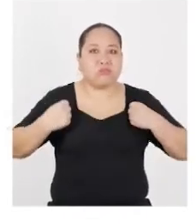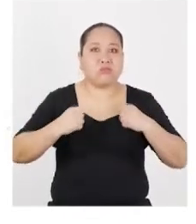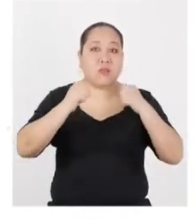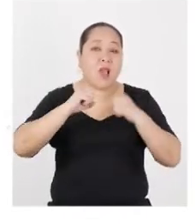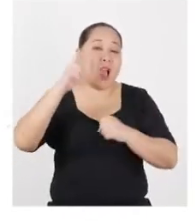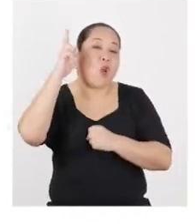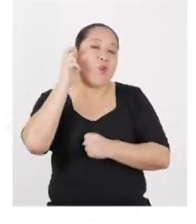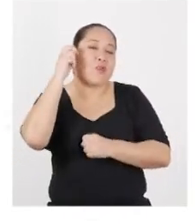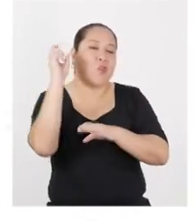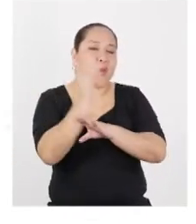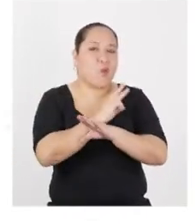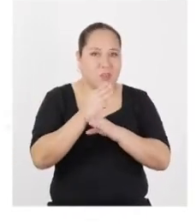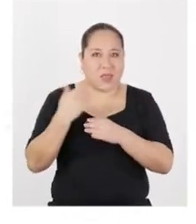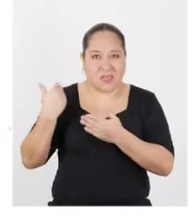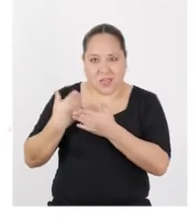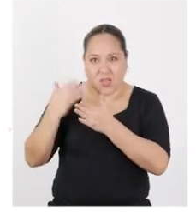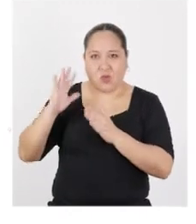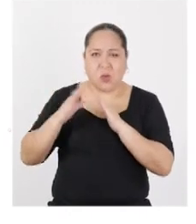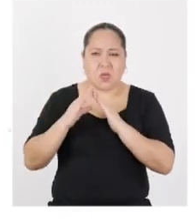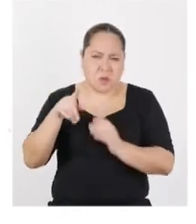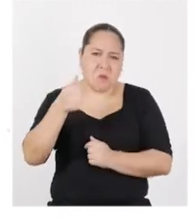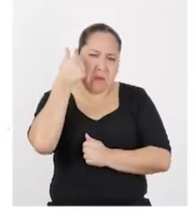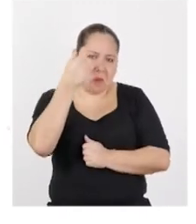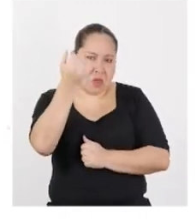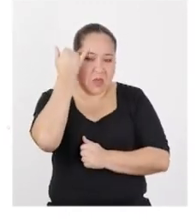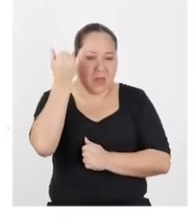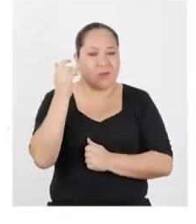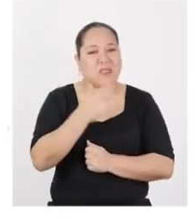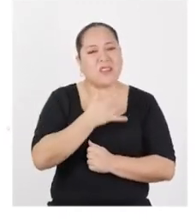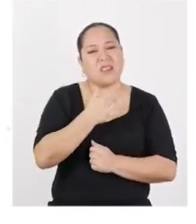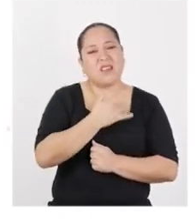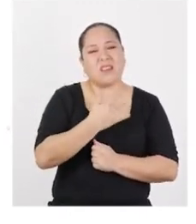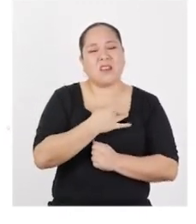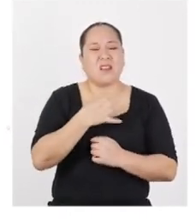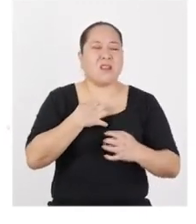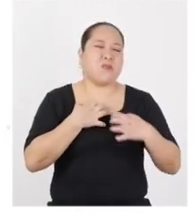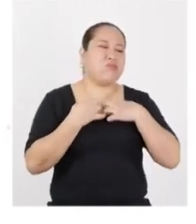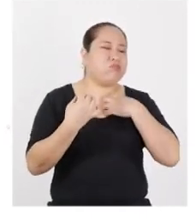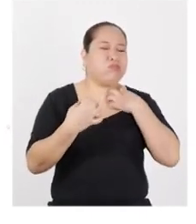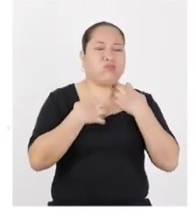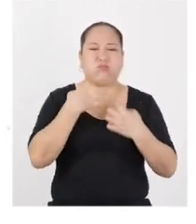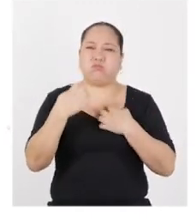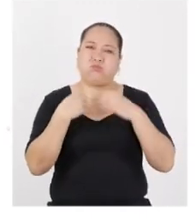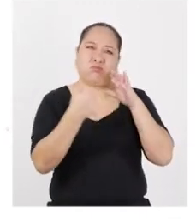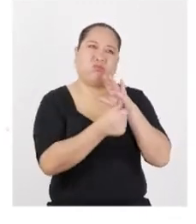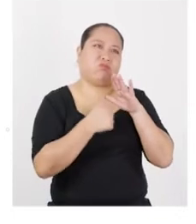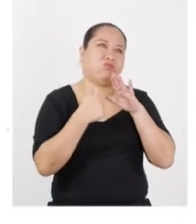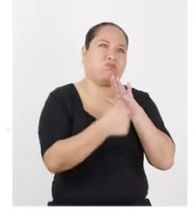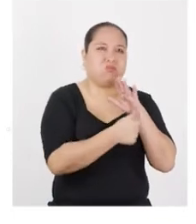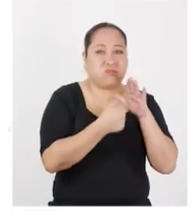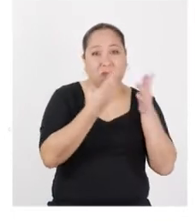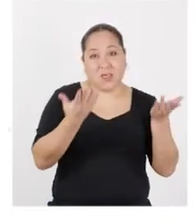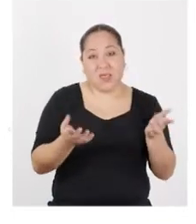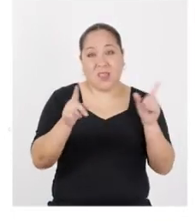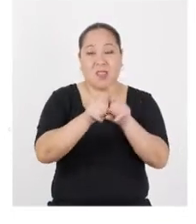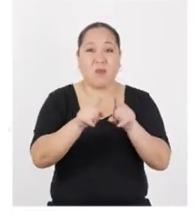casa escuchando música. A mí me pareció buena idea, porque me sentía bastante agobiada por el aislamiento social. Y